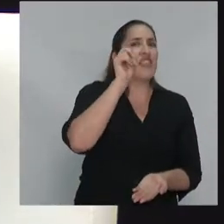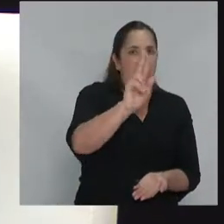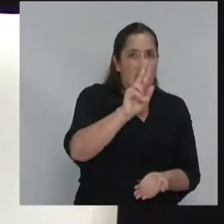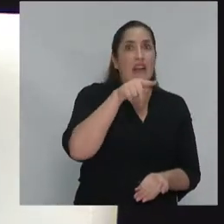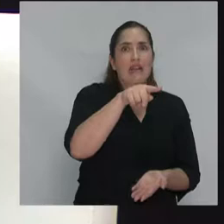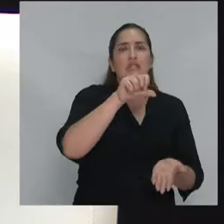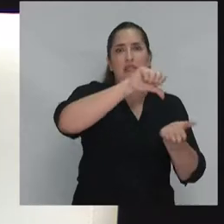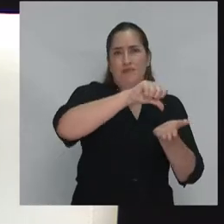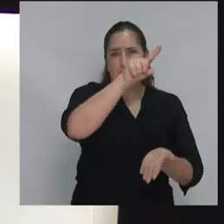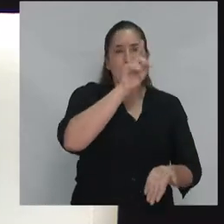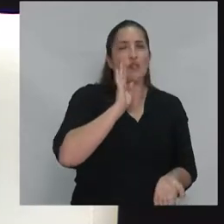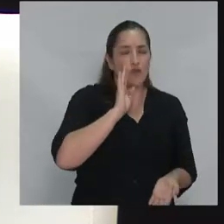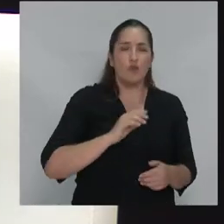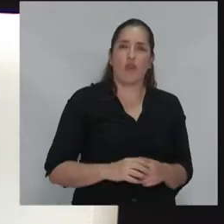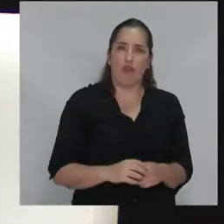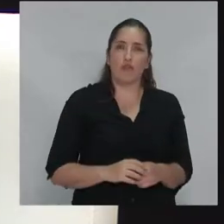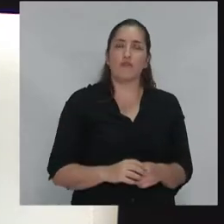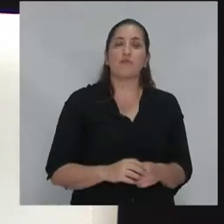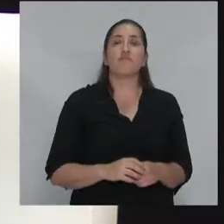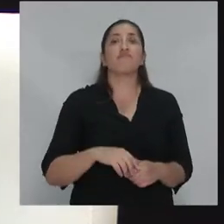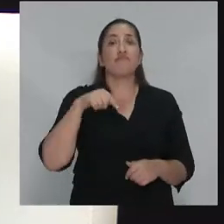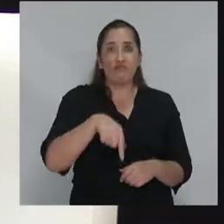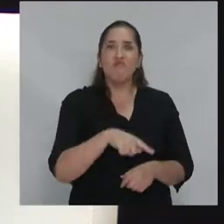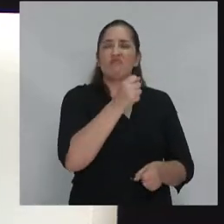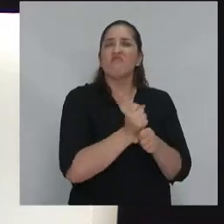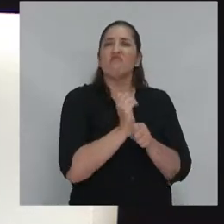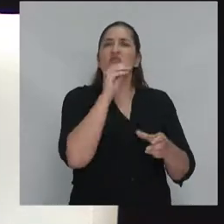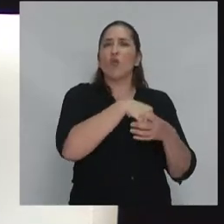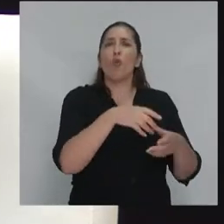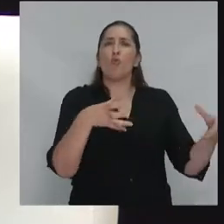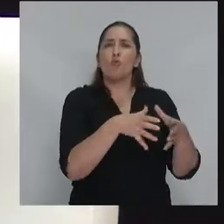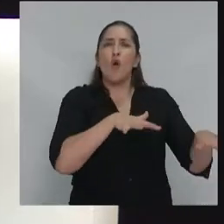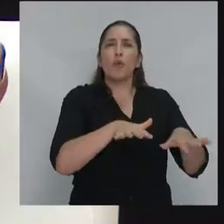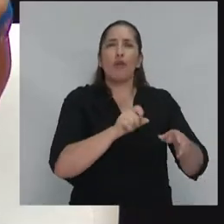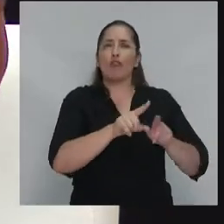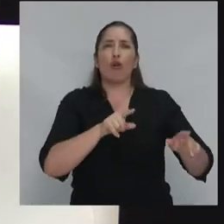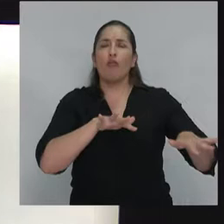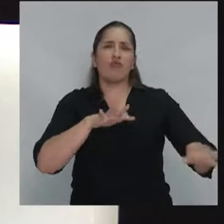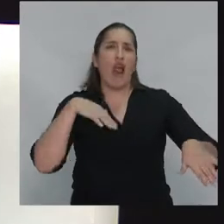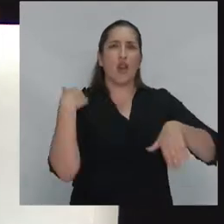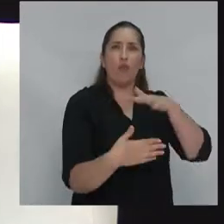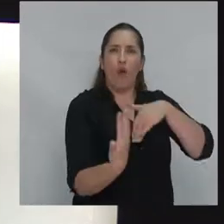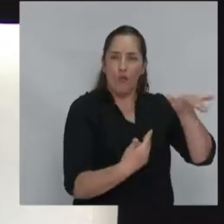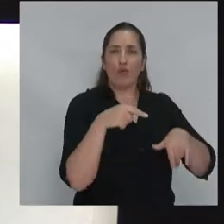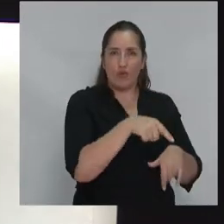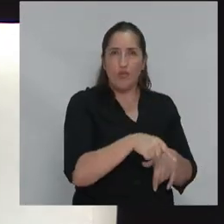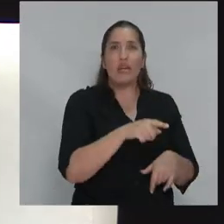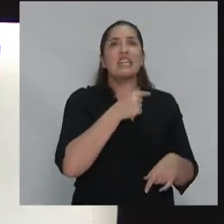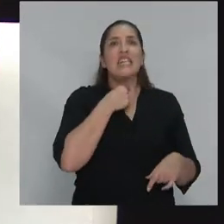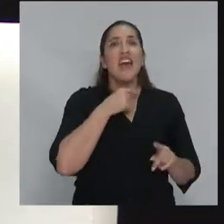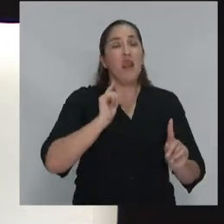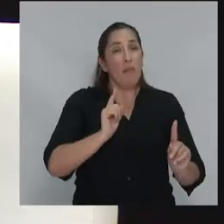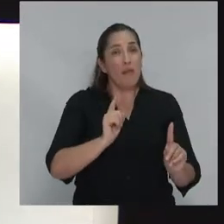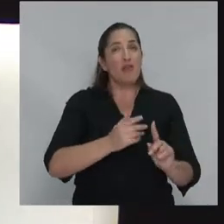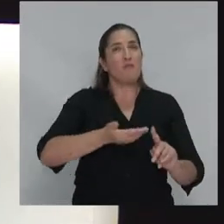en ese país. Hoy dirige Our Revolution, nuestra revolución, que busca justamente darle continuidad a la campaña de